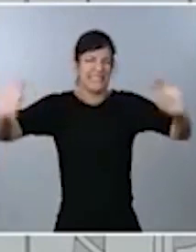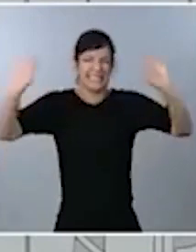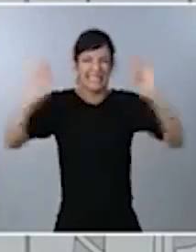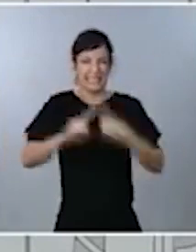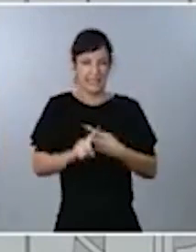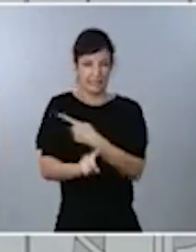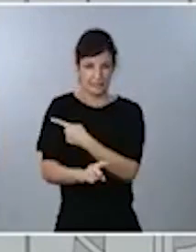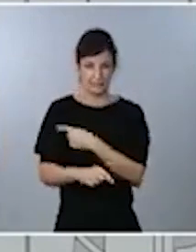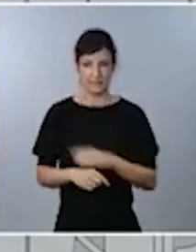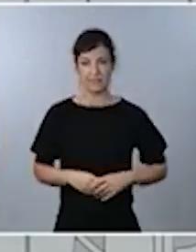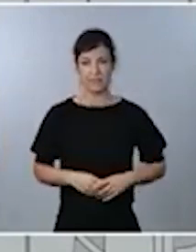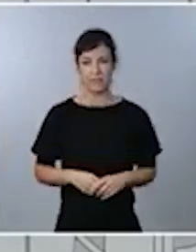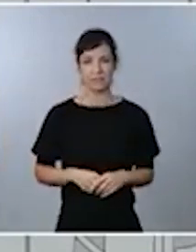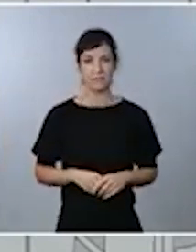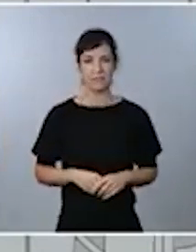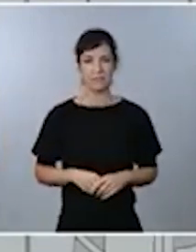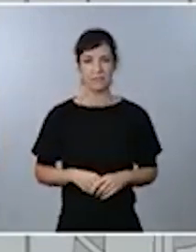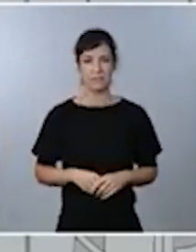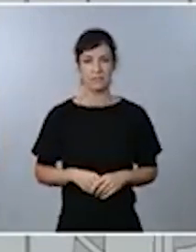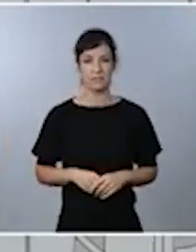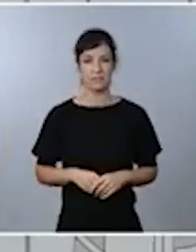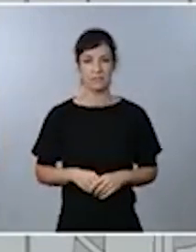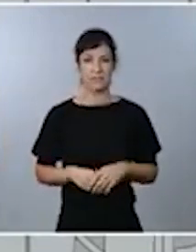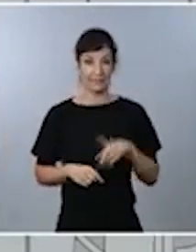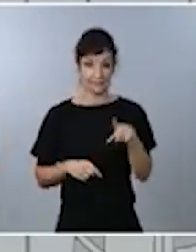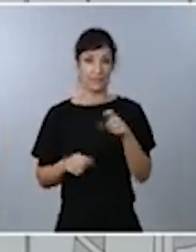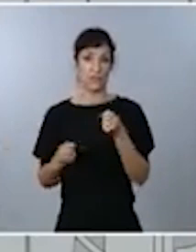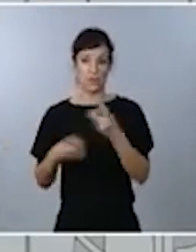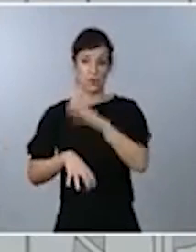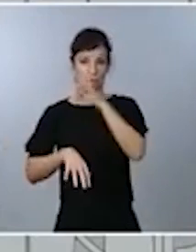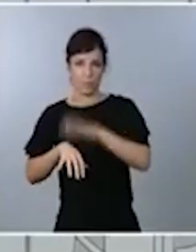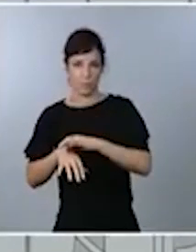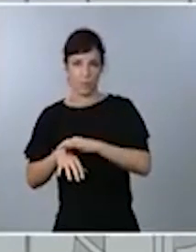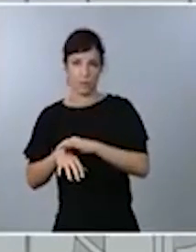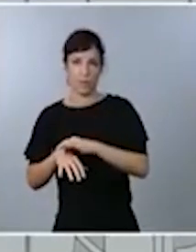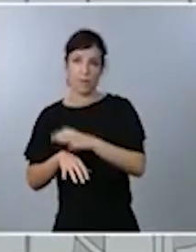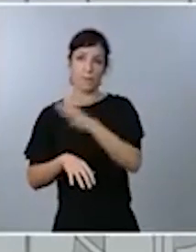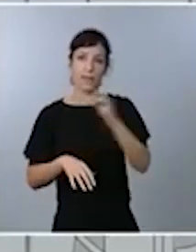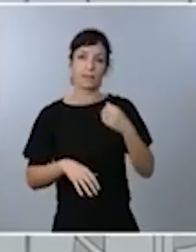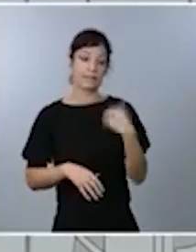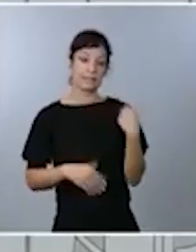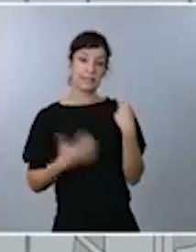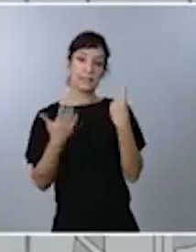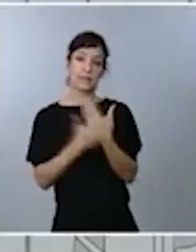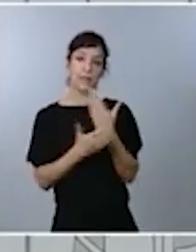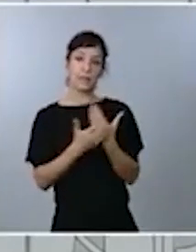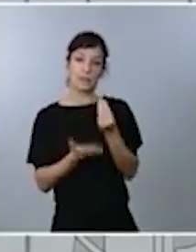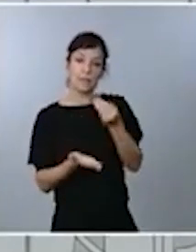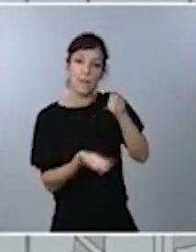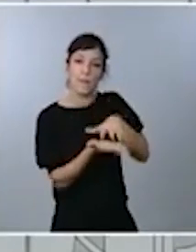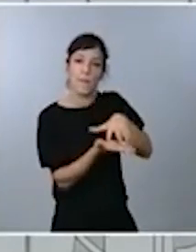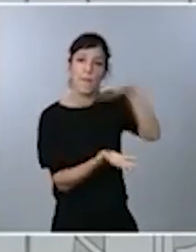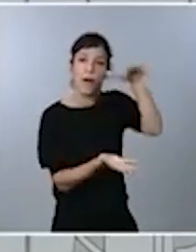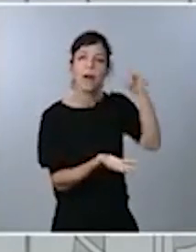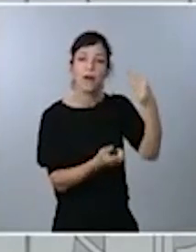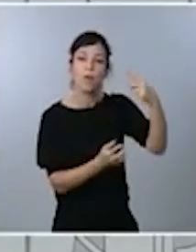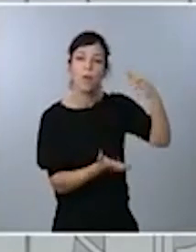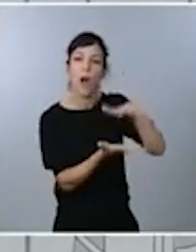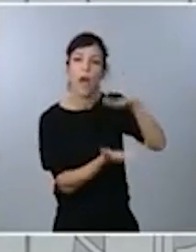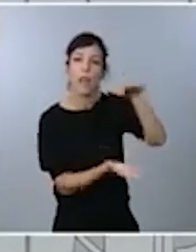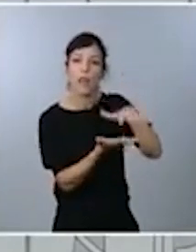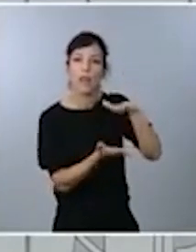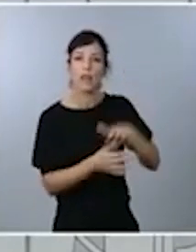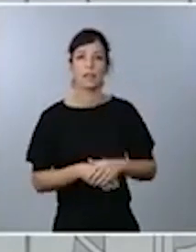Este indicador se complementa con los niveles de incidencia de los últimos siete días. La incidencia específica en los mayores de